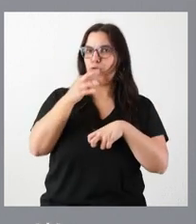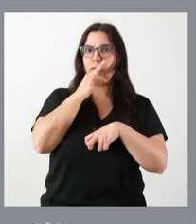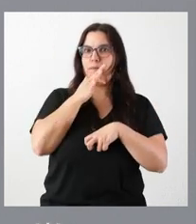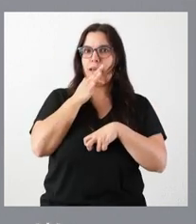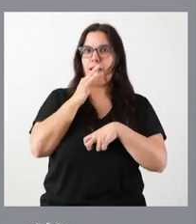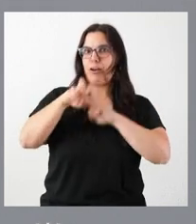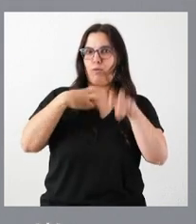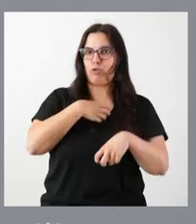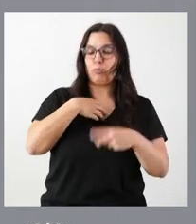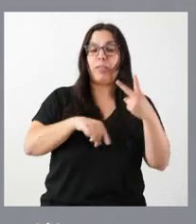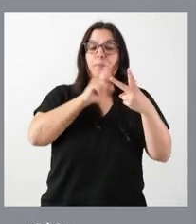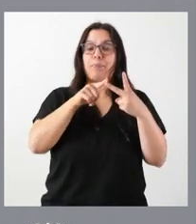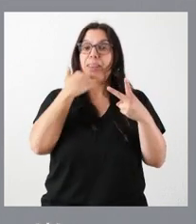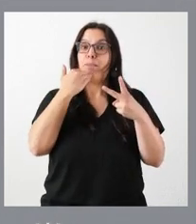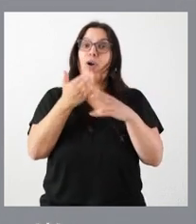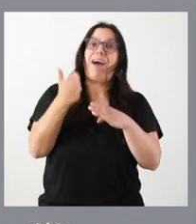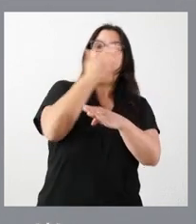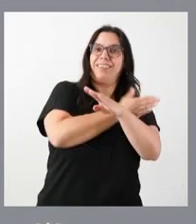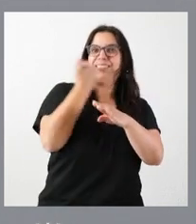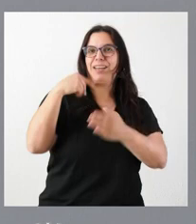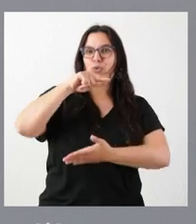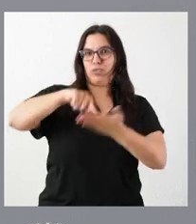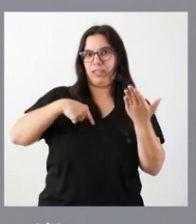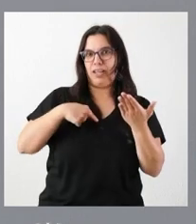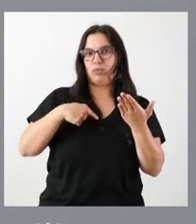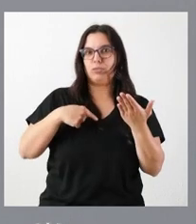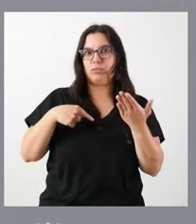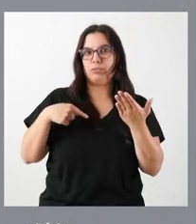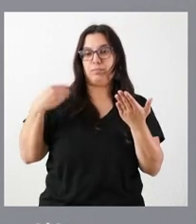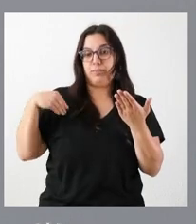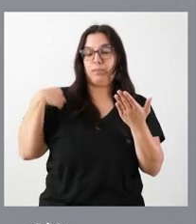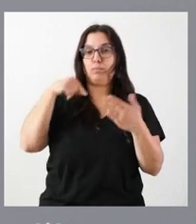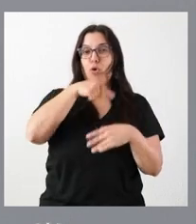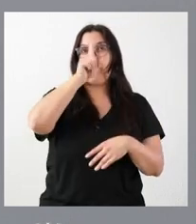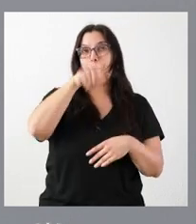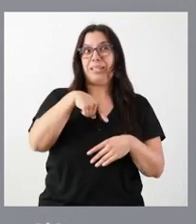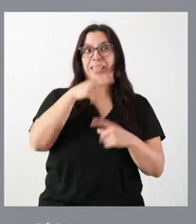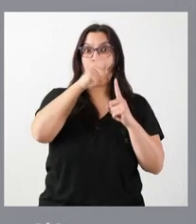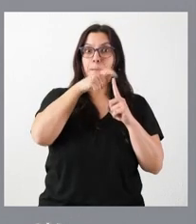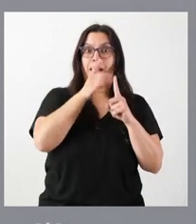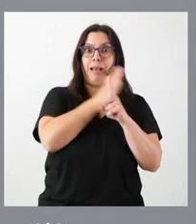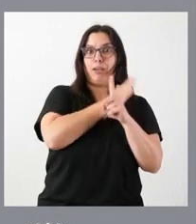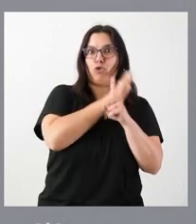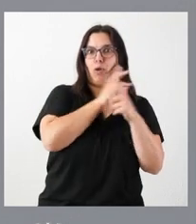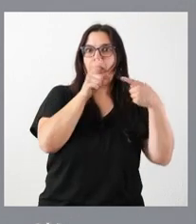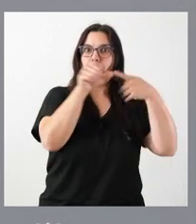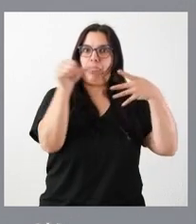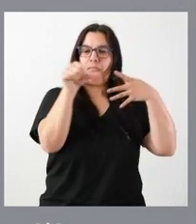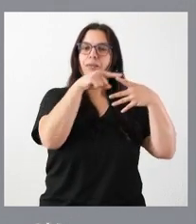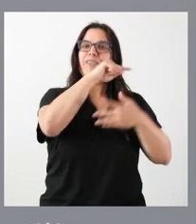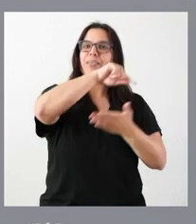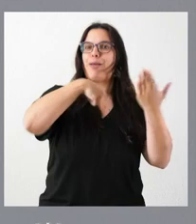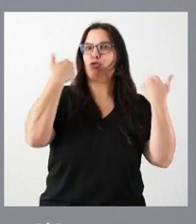de Zamora ya se adelantó su contratación a principios del mes de mayo. En concreto, se firmó el